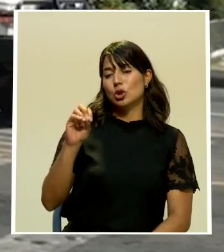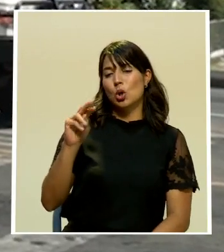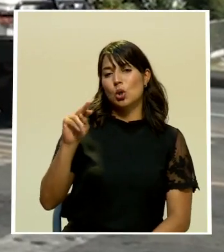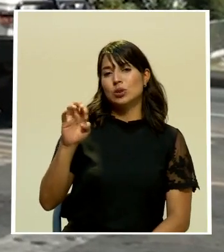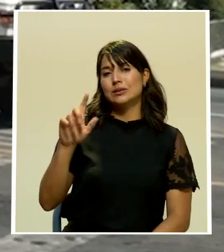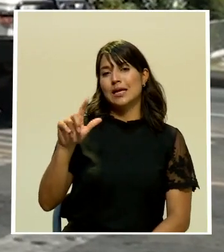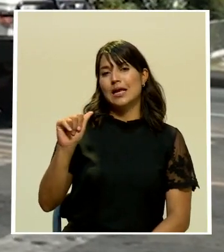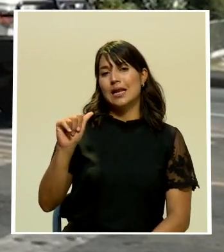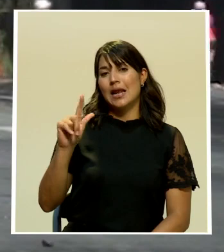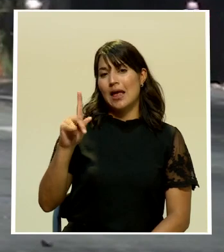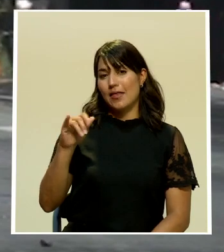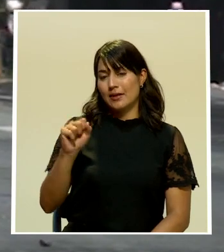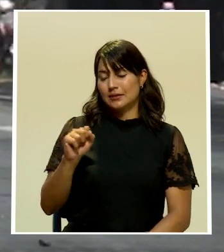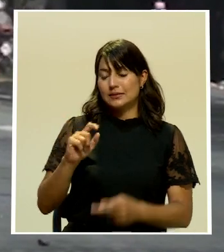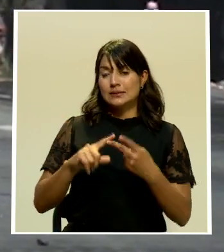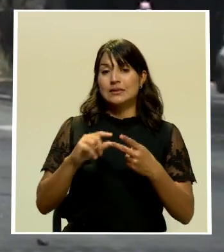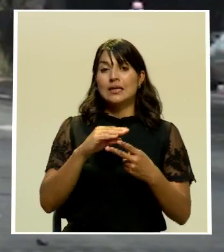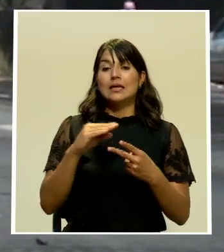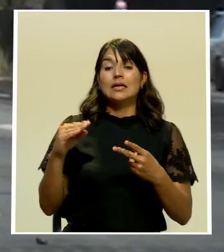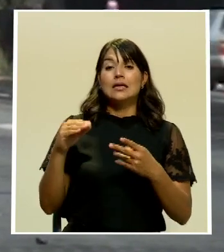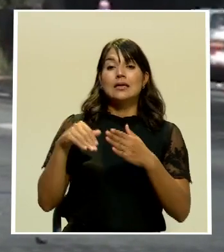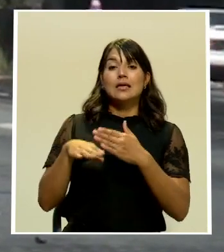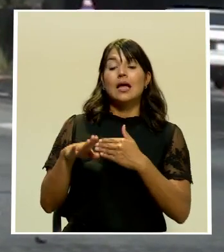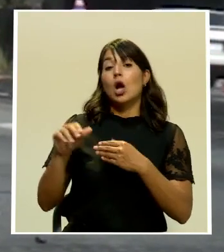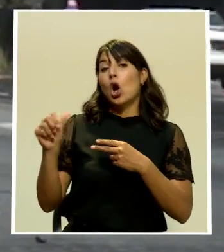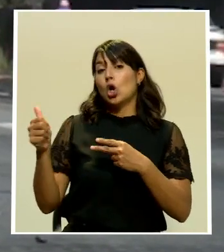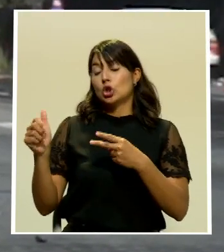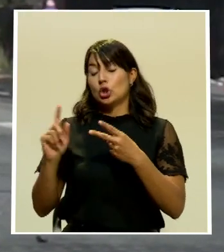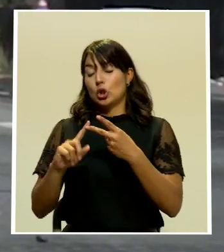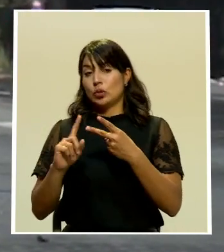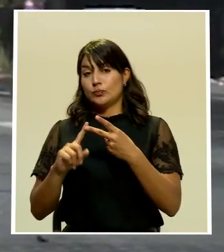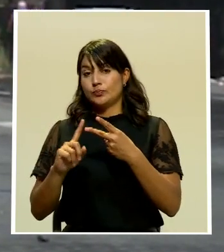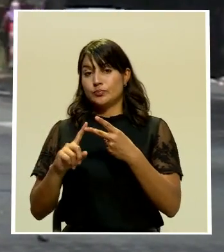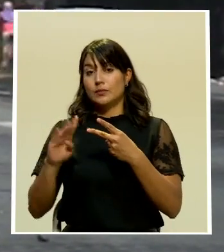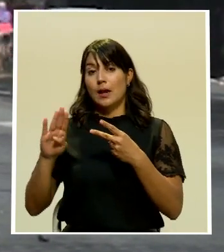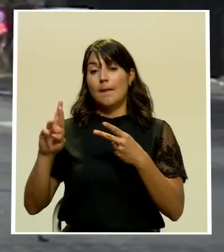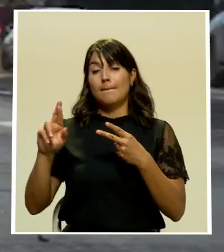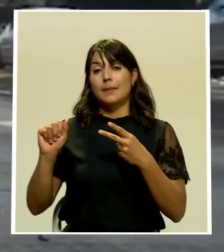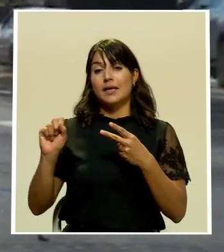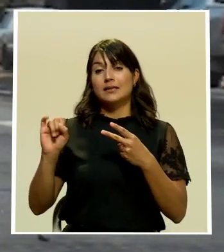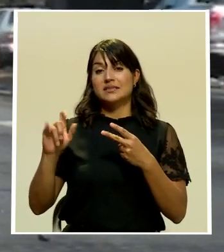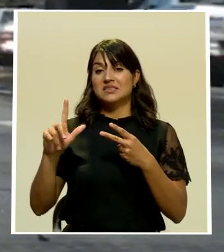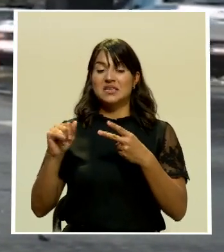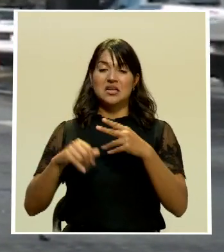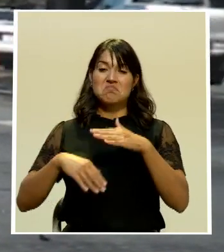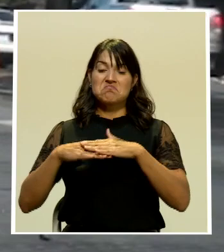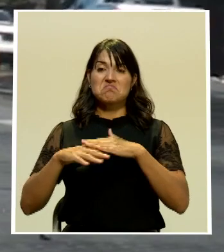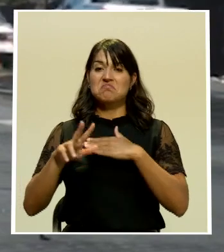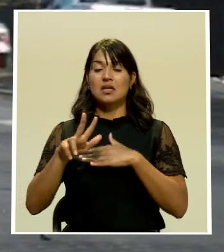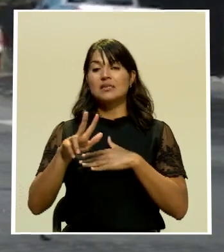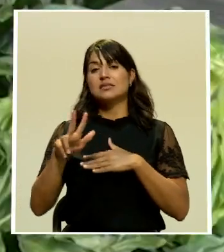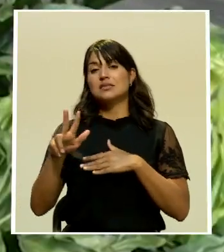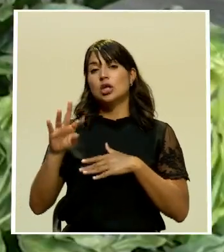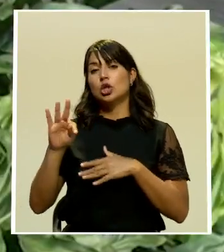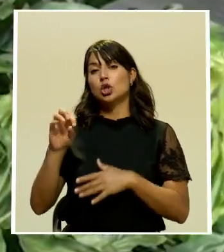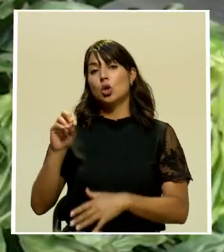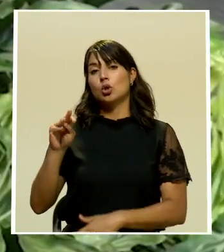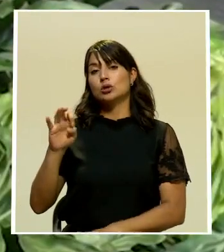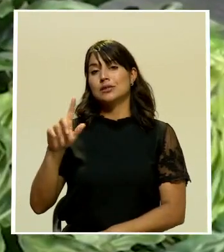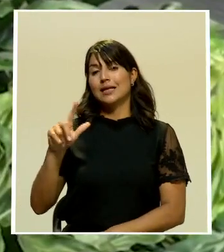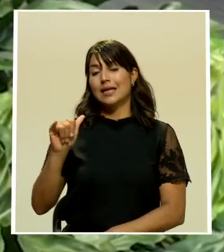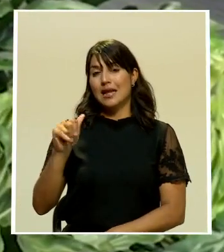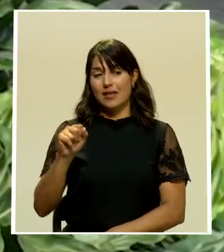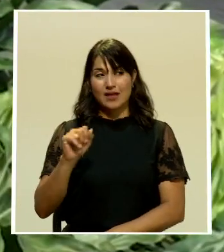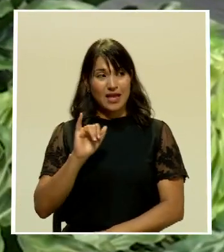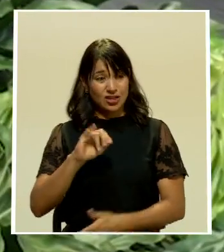y en el punto de, en el otro, en el de Brasilia, no superó las 3 toneladas de peso. ¿Eso incluía que